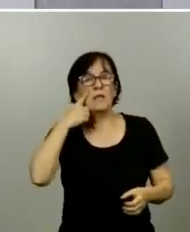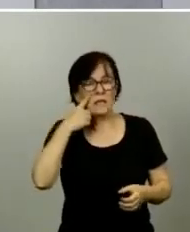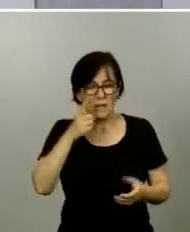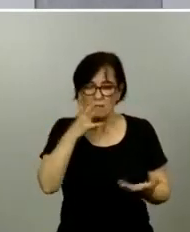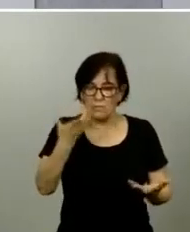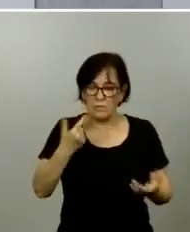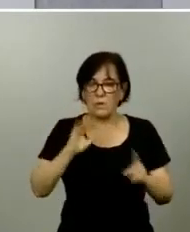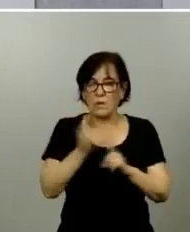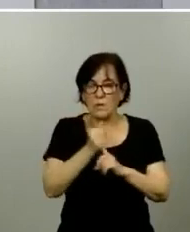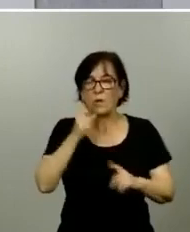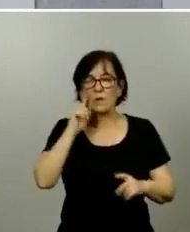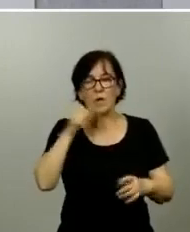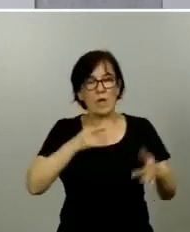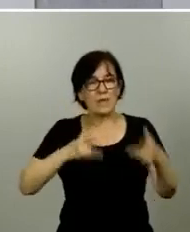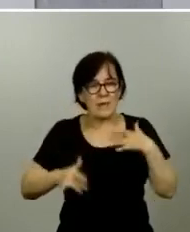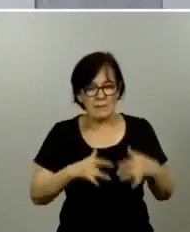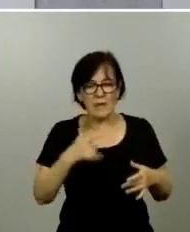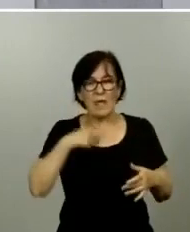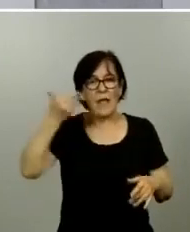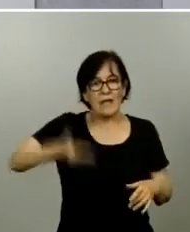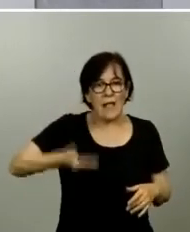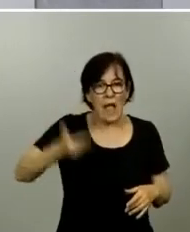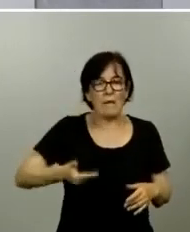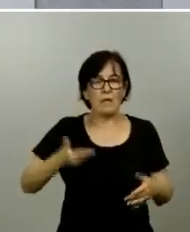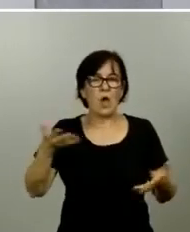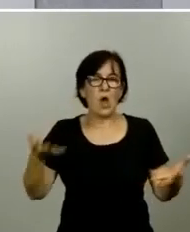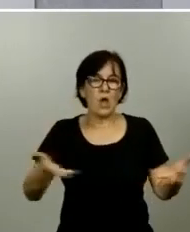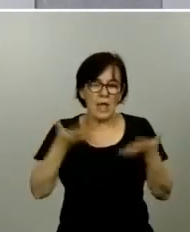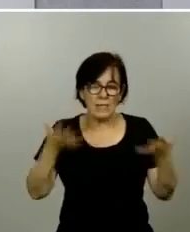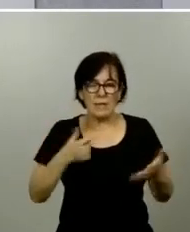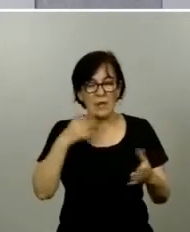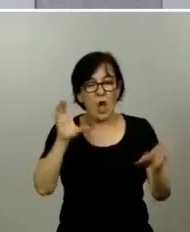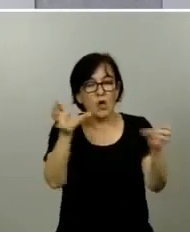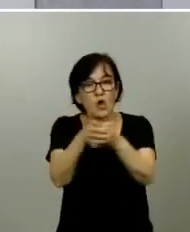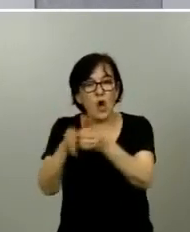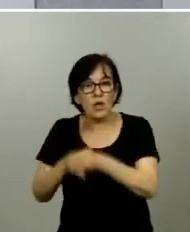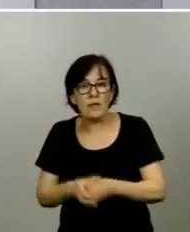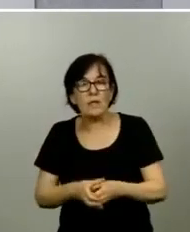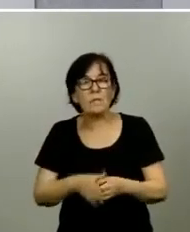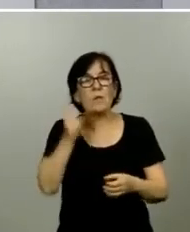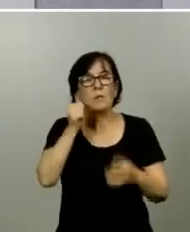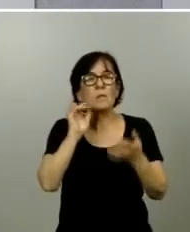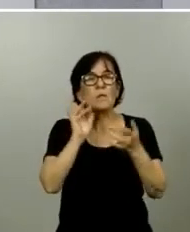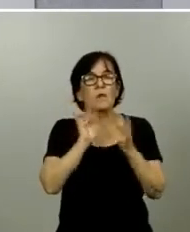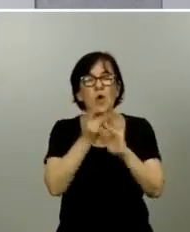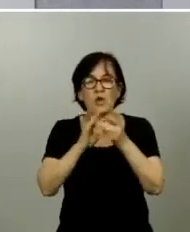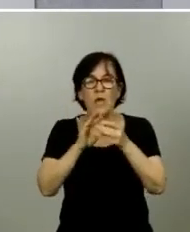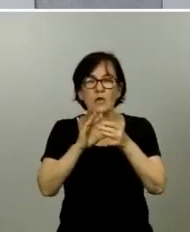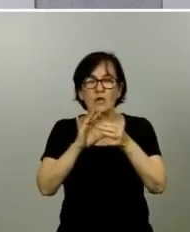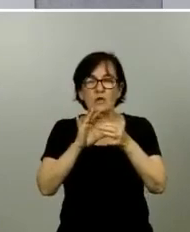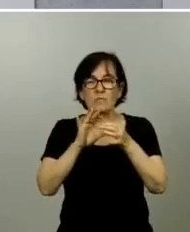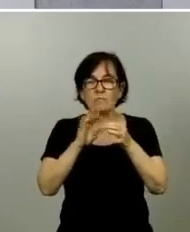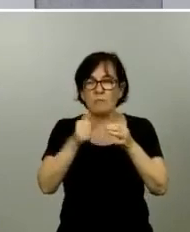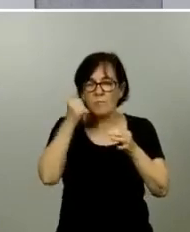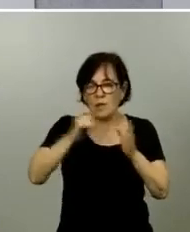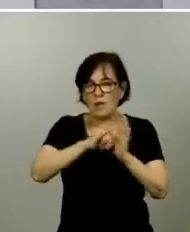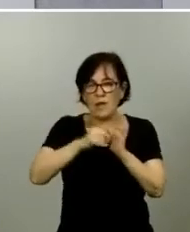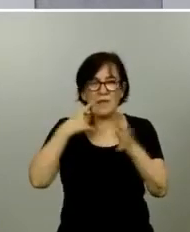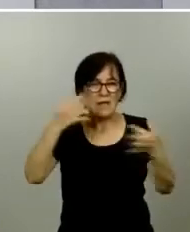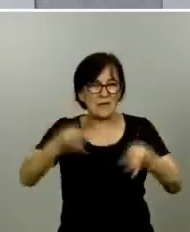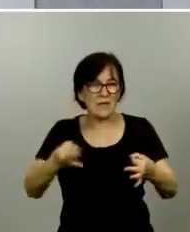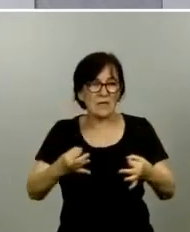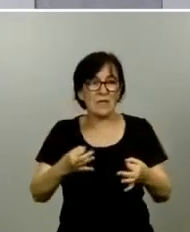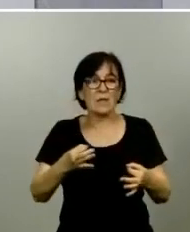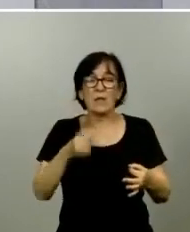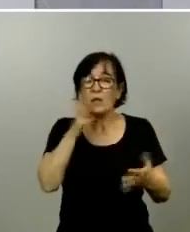sintomatología grave o leve y aquellos colectivos que son con tantos estrechos y aquellos colectivos que son de riesgo y esto indica que los